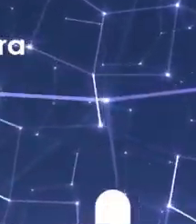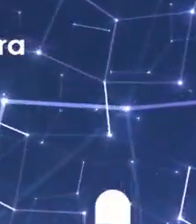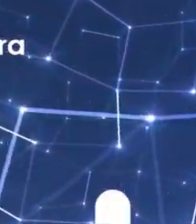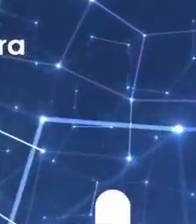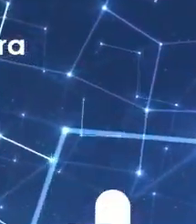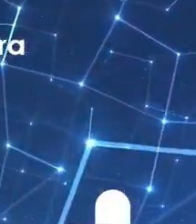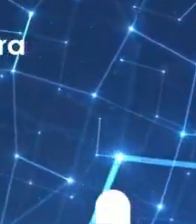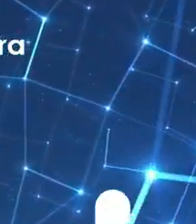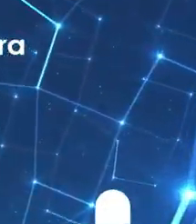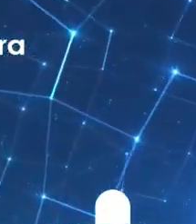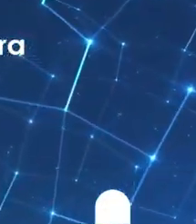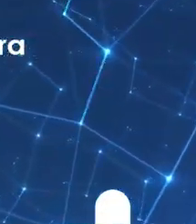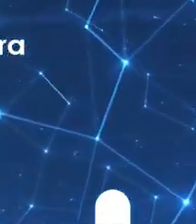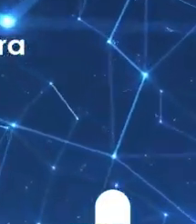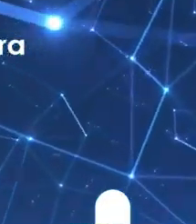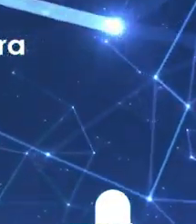actuales y futuras. Gracias.